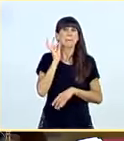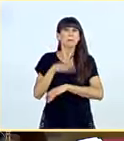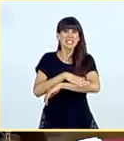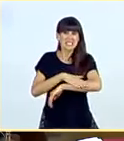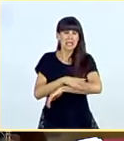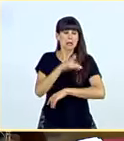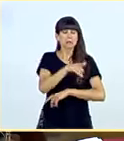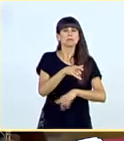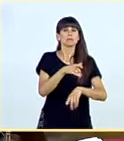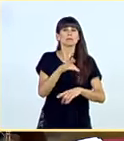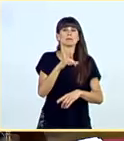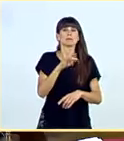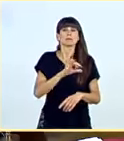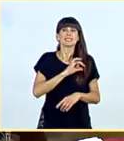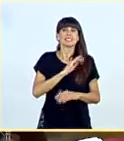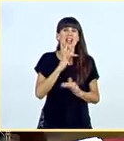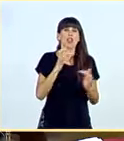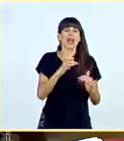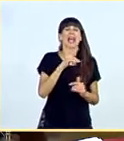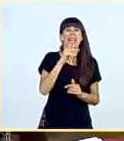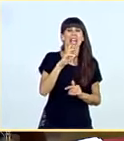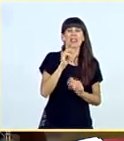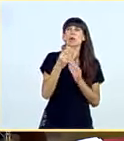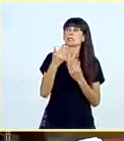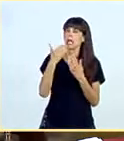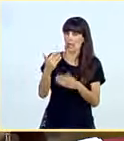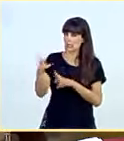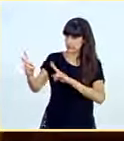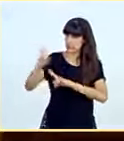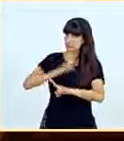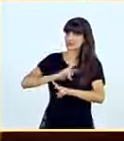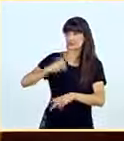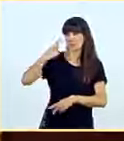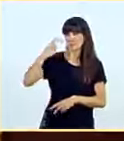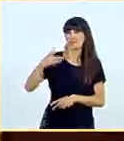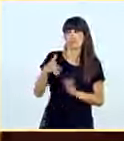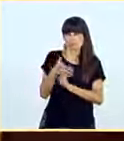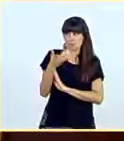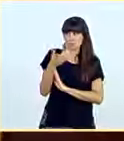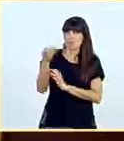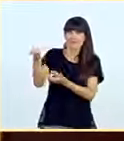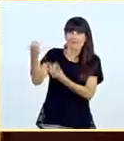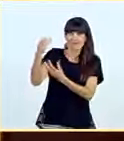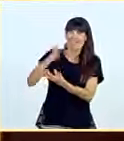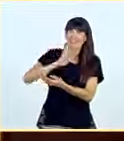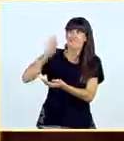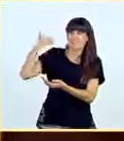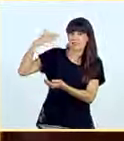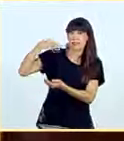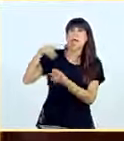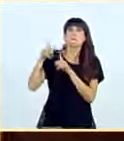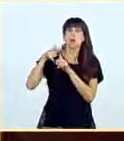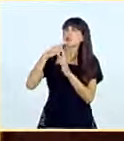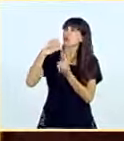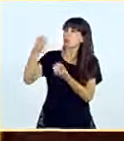senadora Heredia. Muchas gracias por su respuesta. Mire, nosotros confiábamos en sus declaraciones cuando afirmó en el mes de